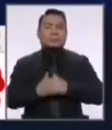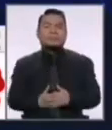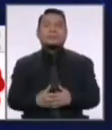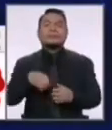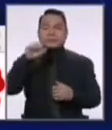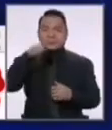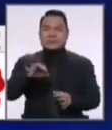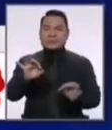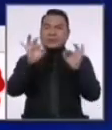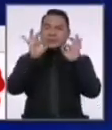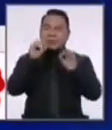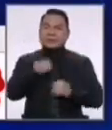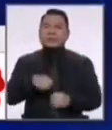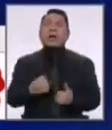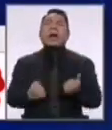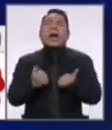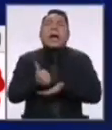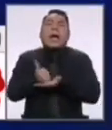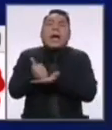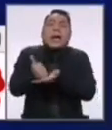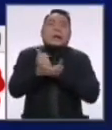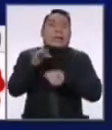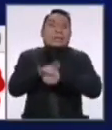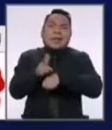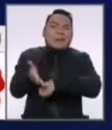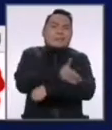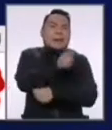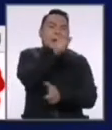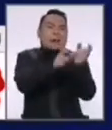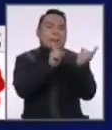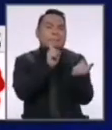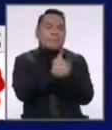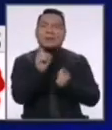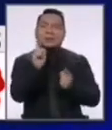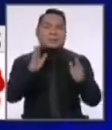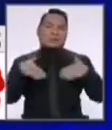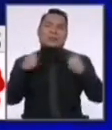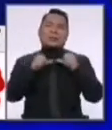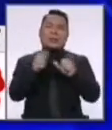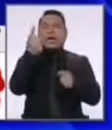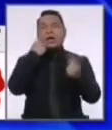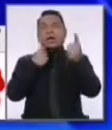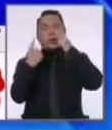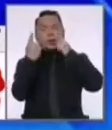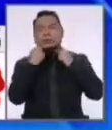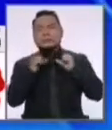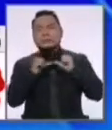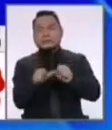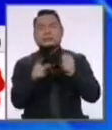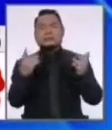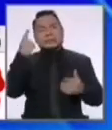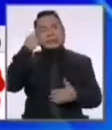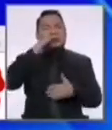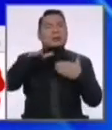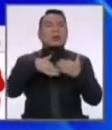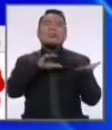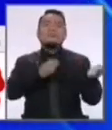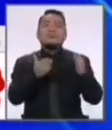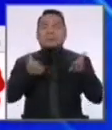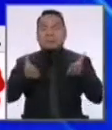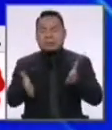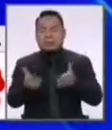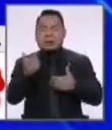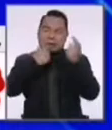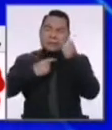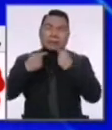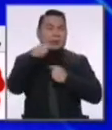haya efectivamente el socorro temprano a la gente. No podemos seguir llorando y enterrando a nuestros muertos cuando